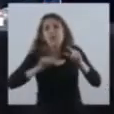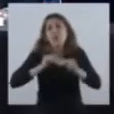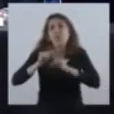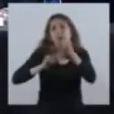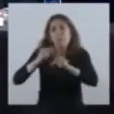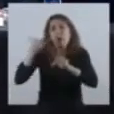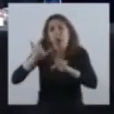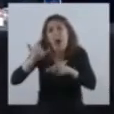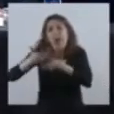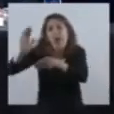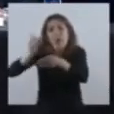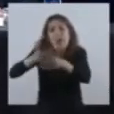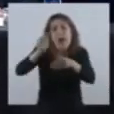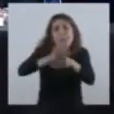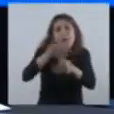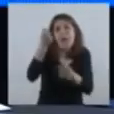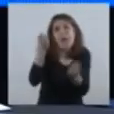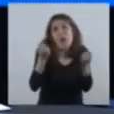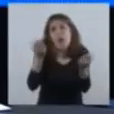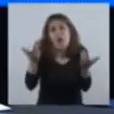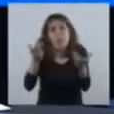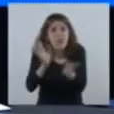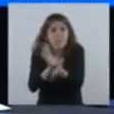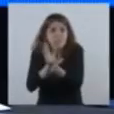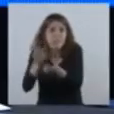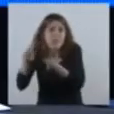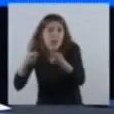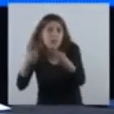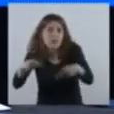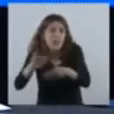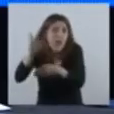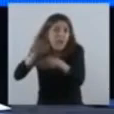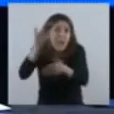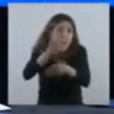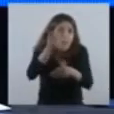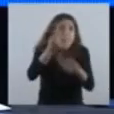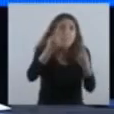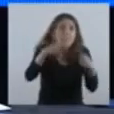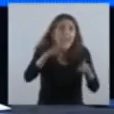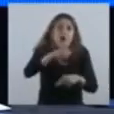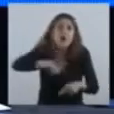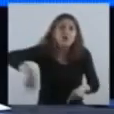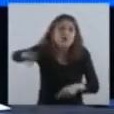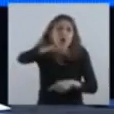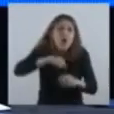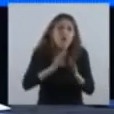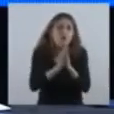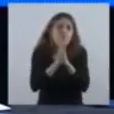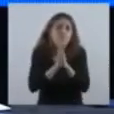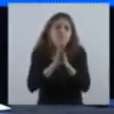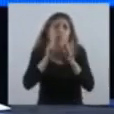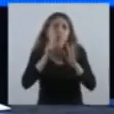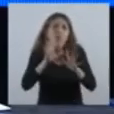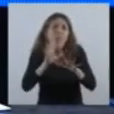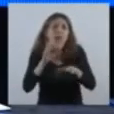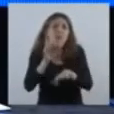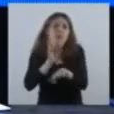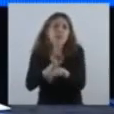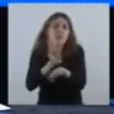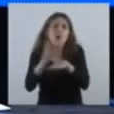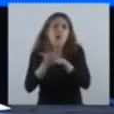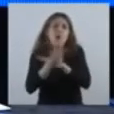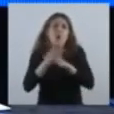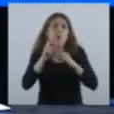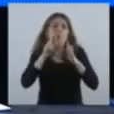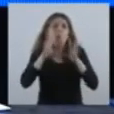porque la economía también lo necesita. Pero tenemos que hacer todo con mucha prudencia. Con mucha